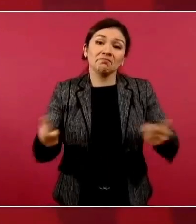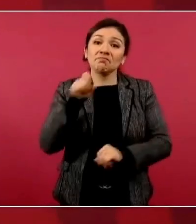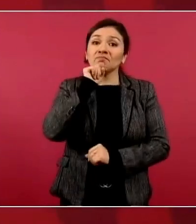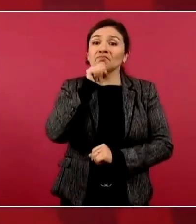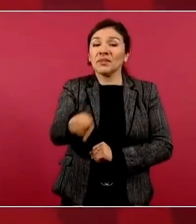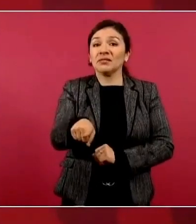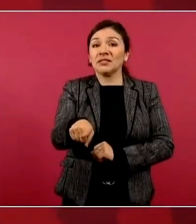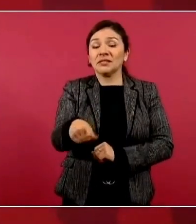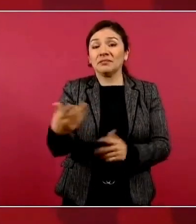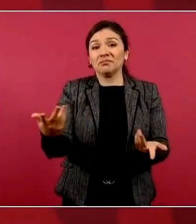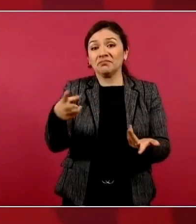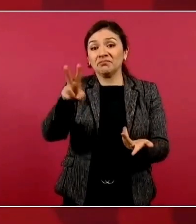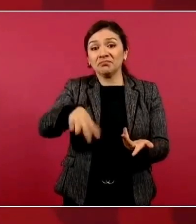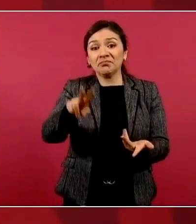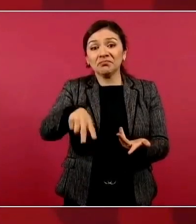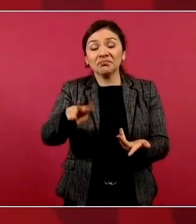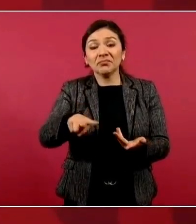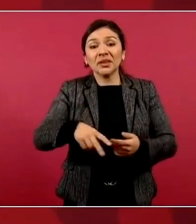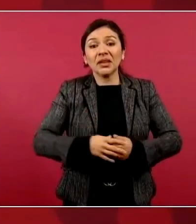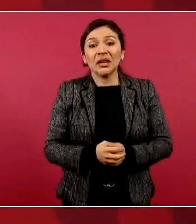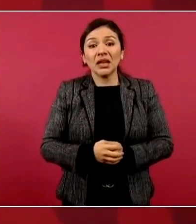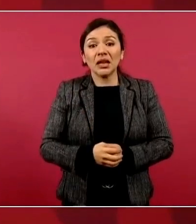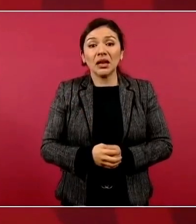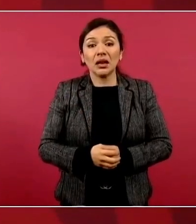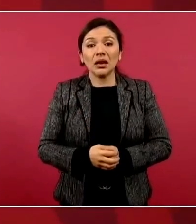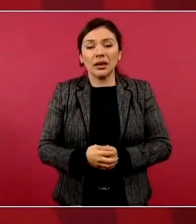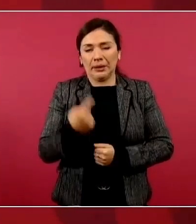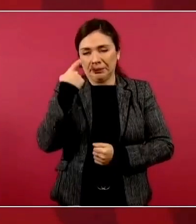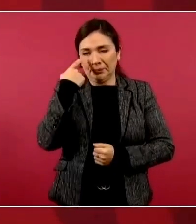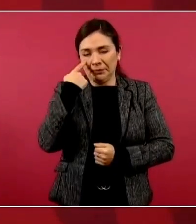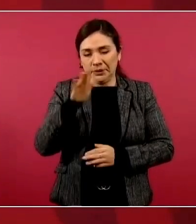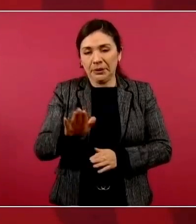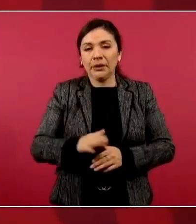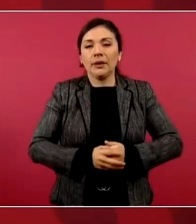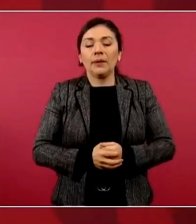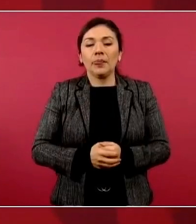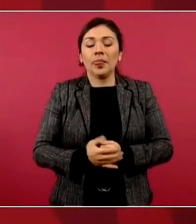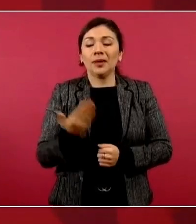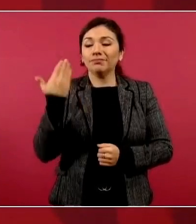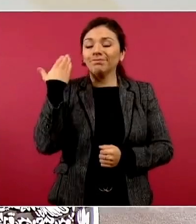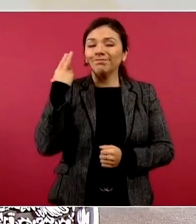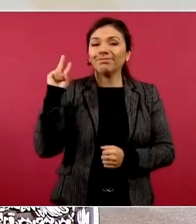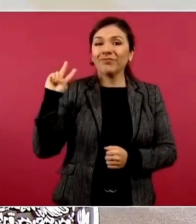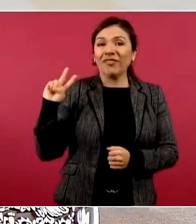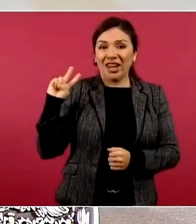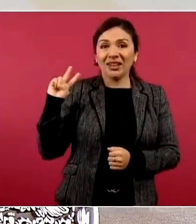Fíjese que el viernes